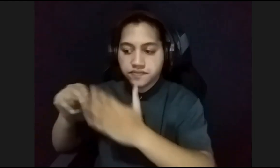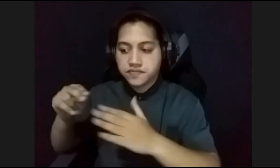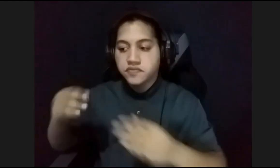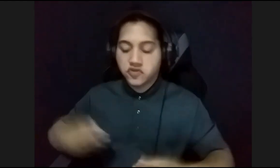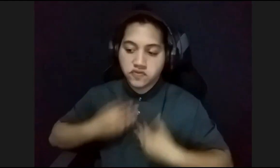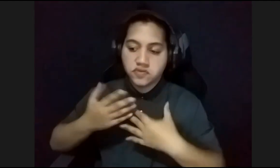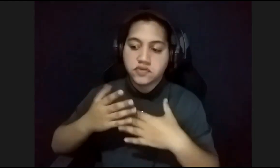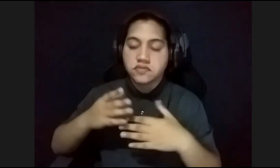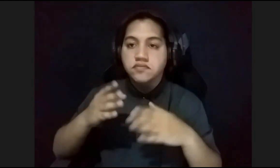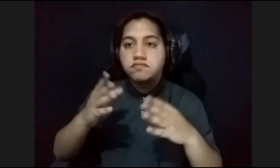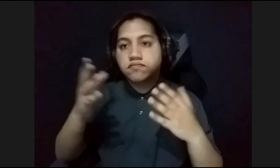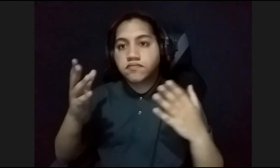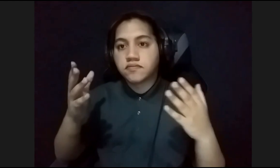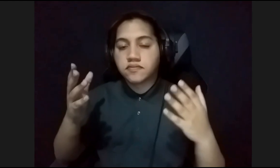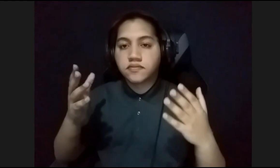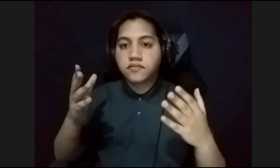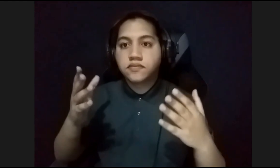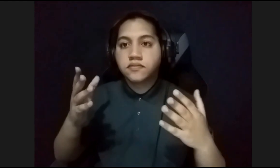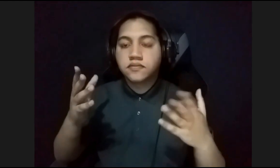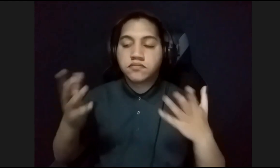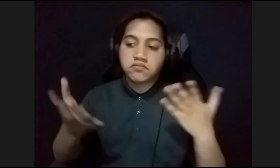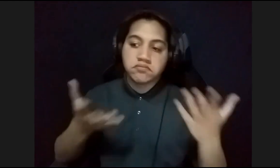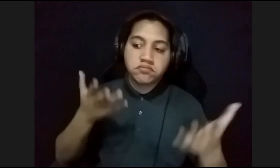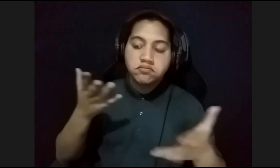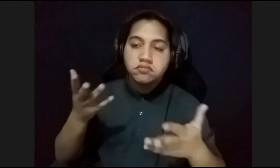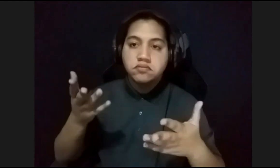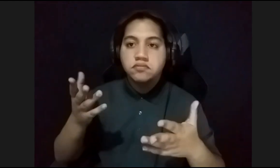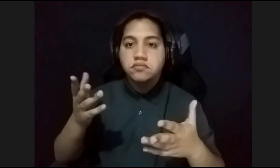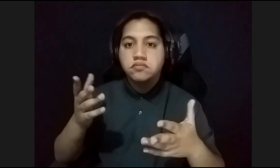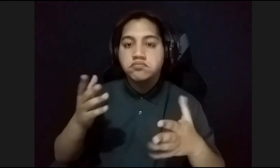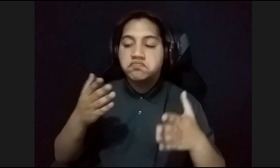muralistas, pues de alguna forma u otra,